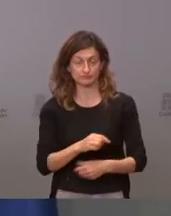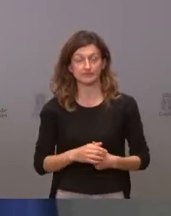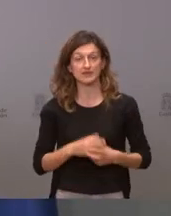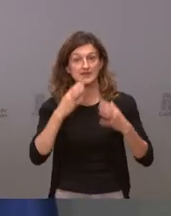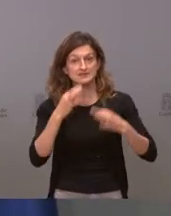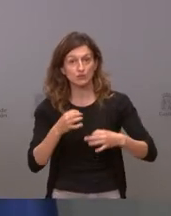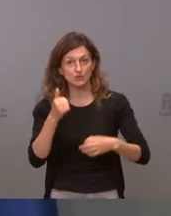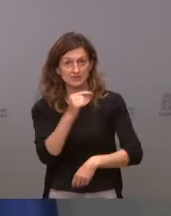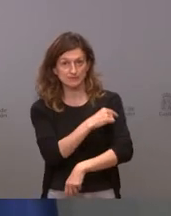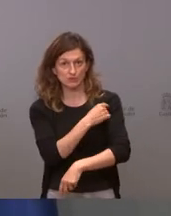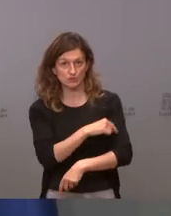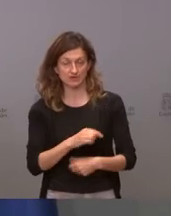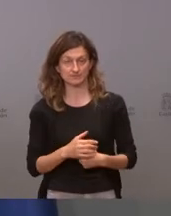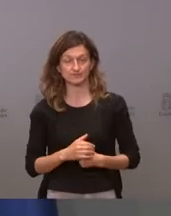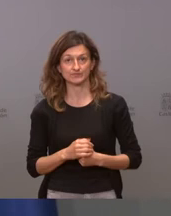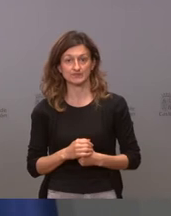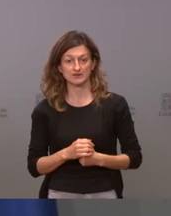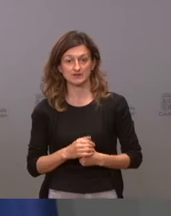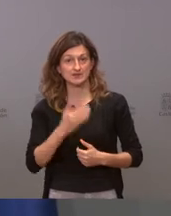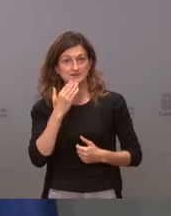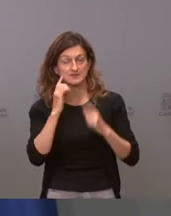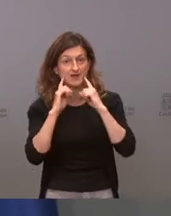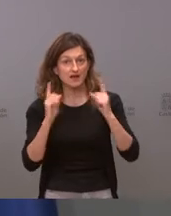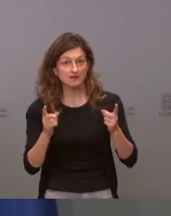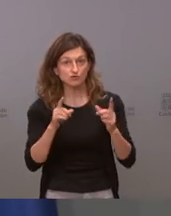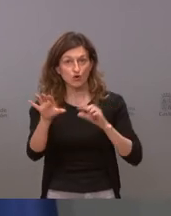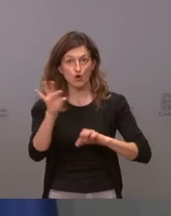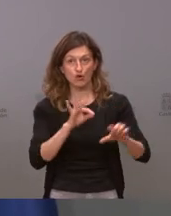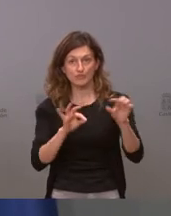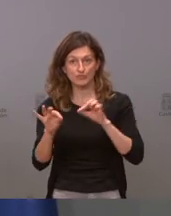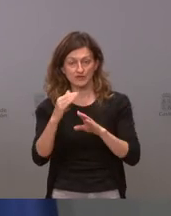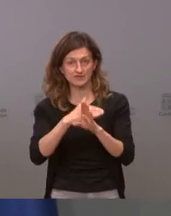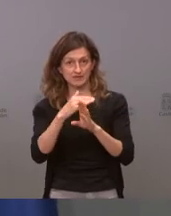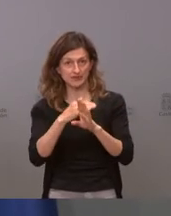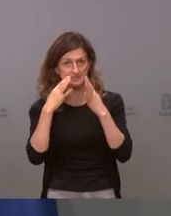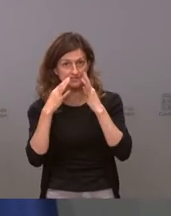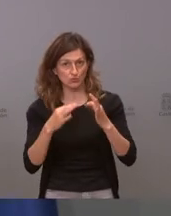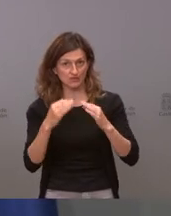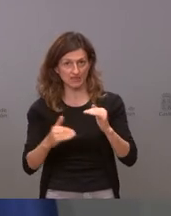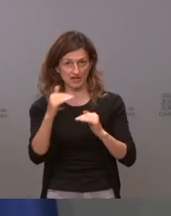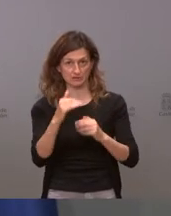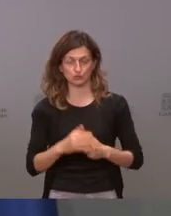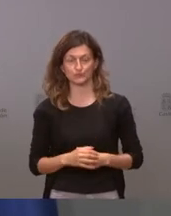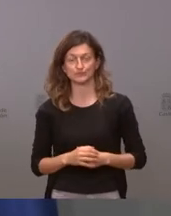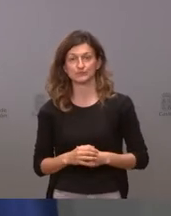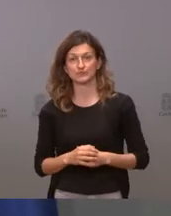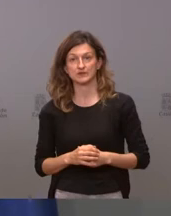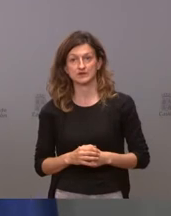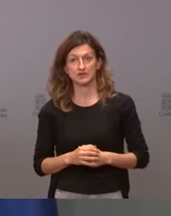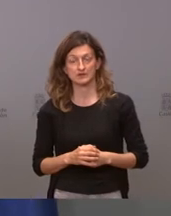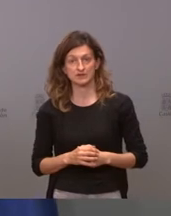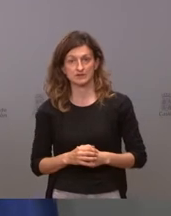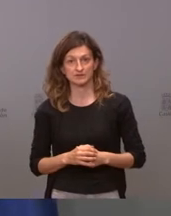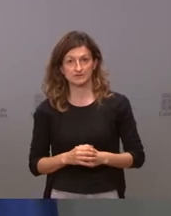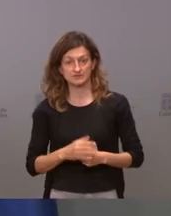seguro vacunarse que no vacunarse y que en cualquier caso las opciones son de un nivel de seguridad altísimo y muchísimo más alto